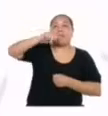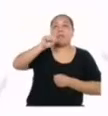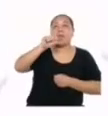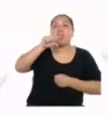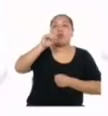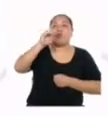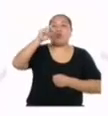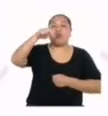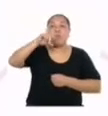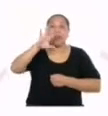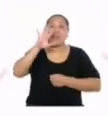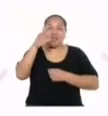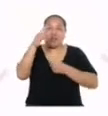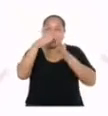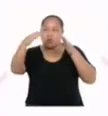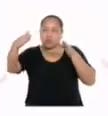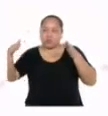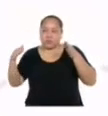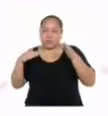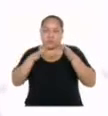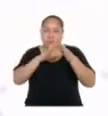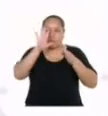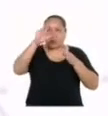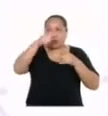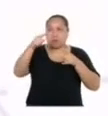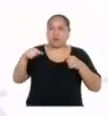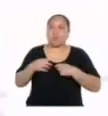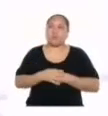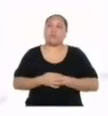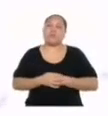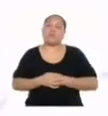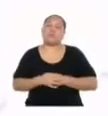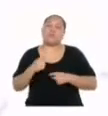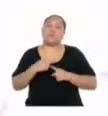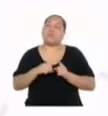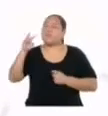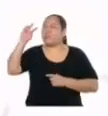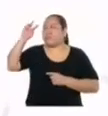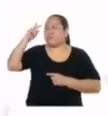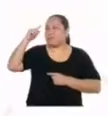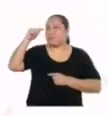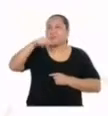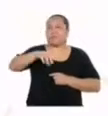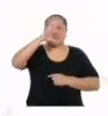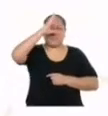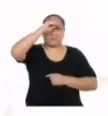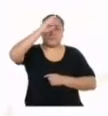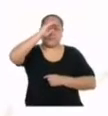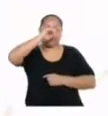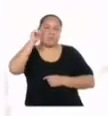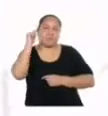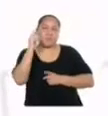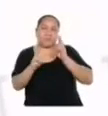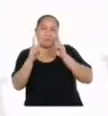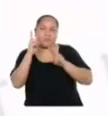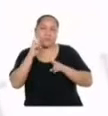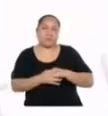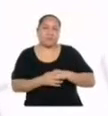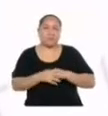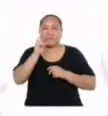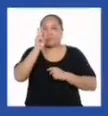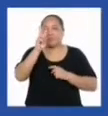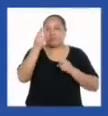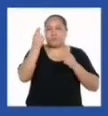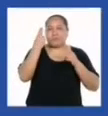Ese sería el nombre indicado. Ahora, existe una confusión frecuente entre las chicas y chicos frente a dos